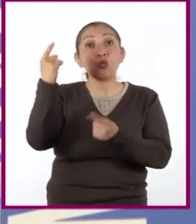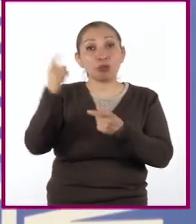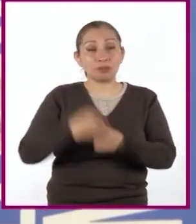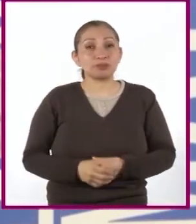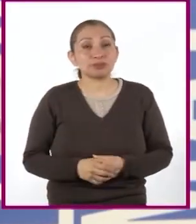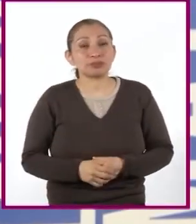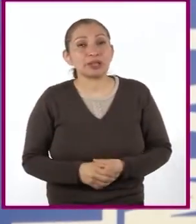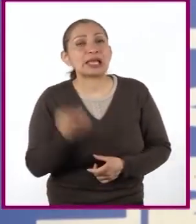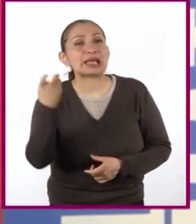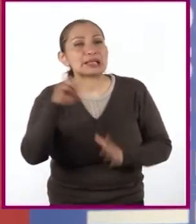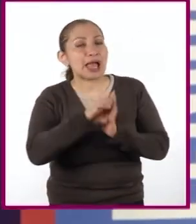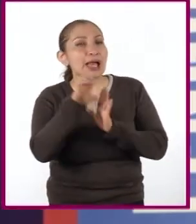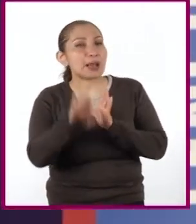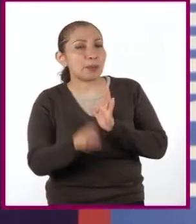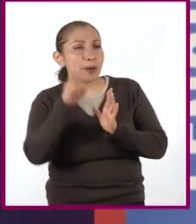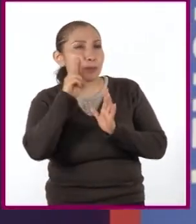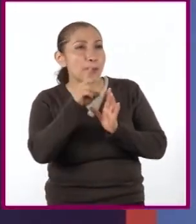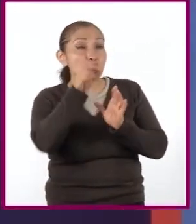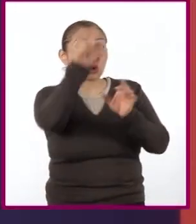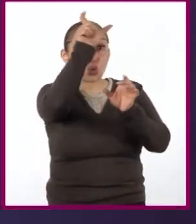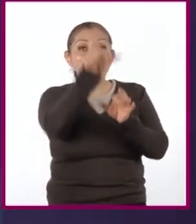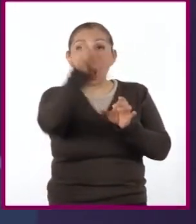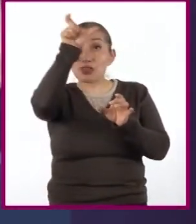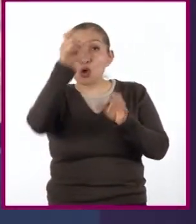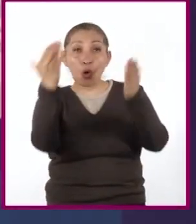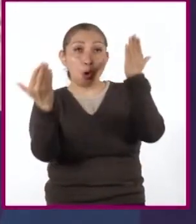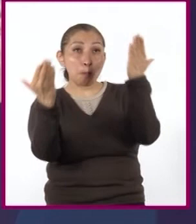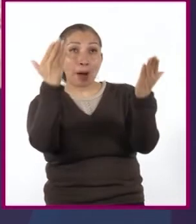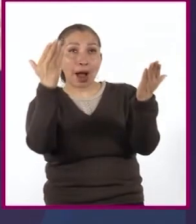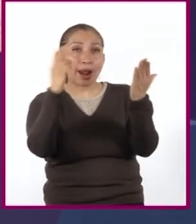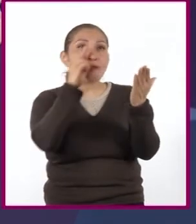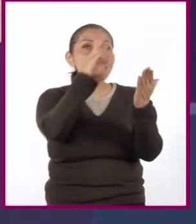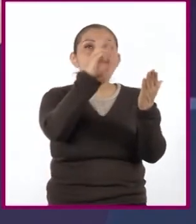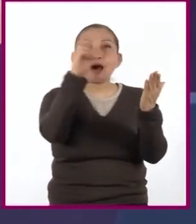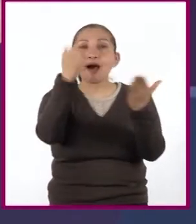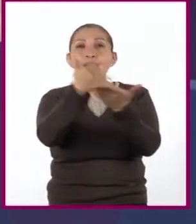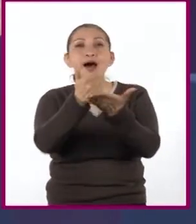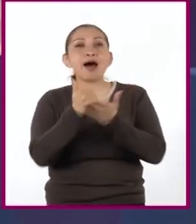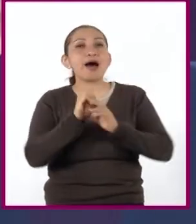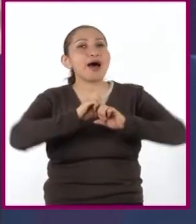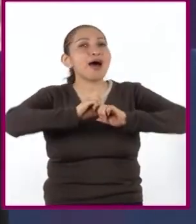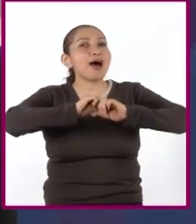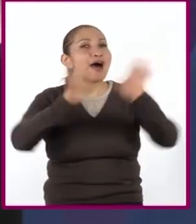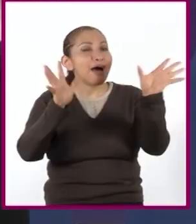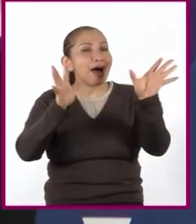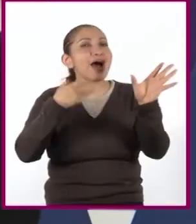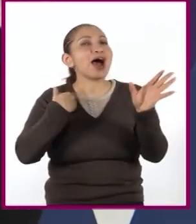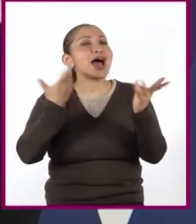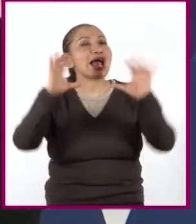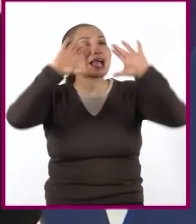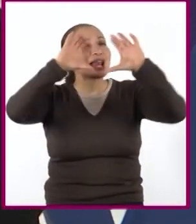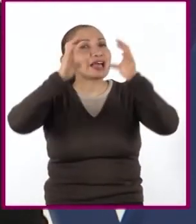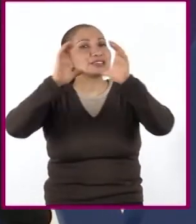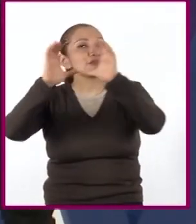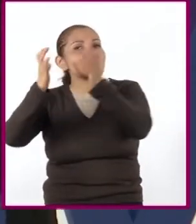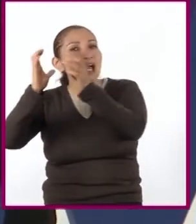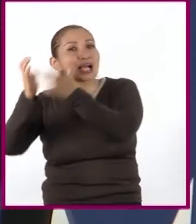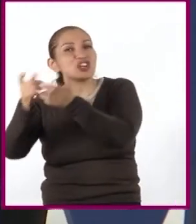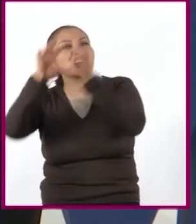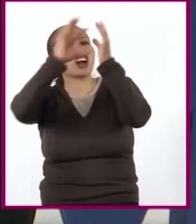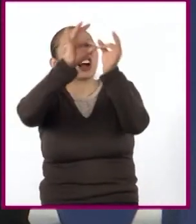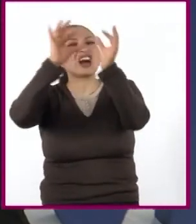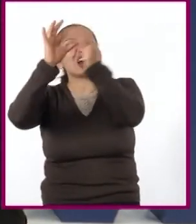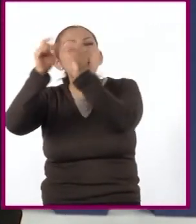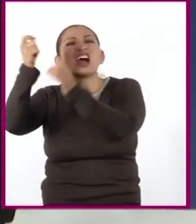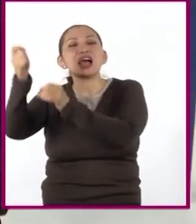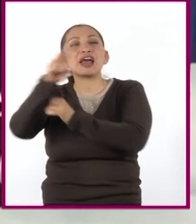En este ejemplo, vemos que un cuadro comparativo nos puede ayudar a comprender mejor las clasificaciones y descripciones de